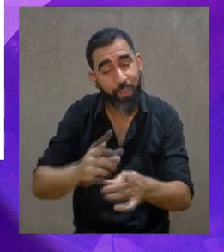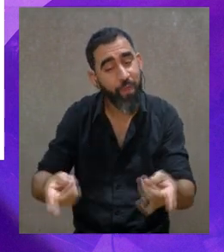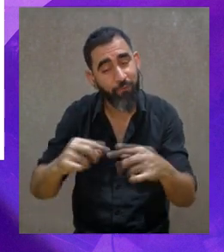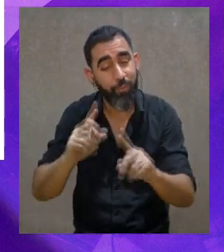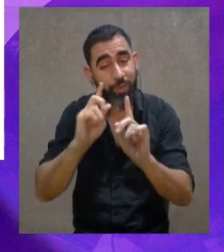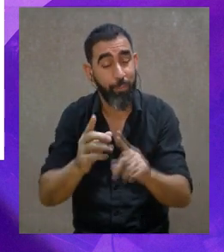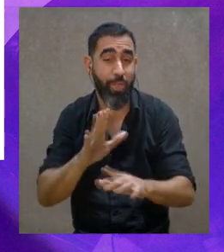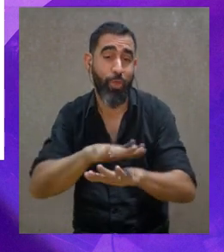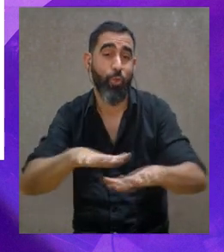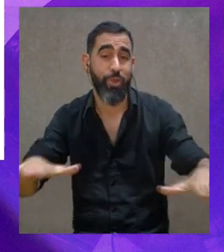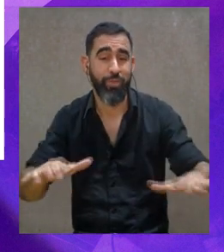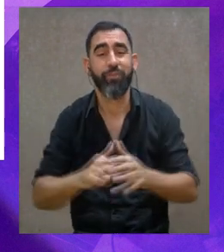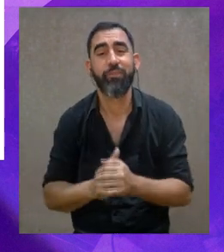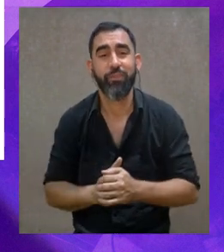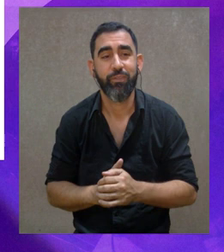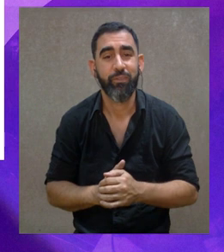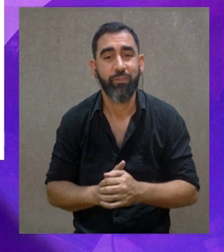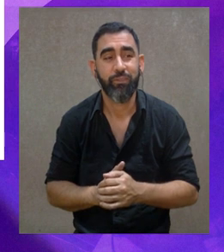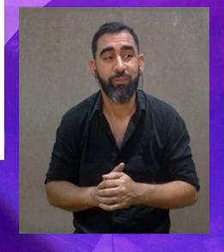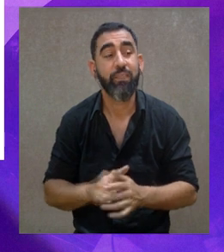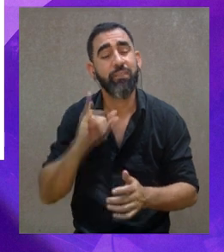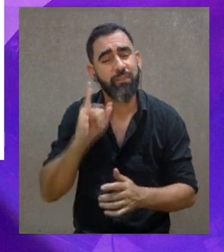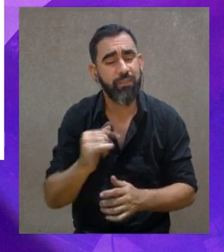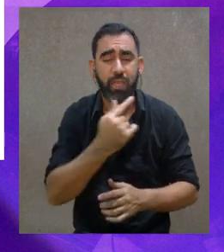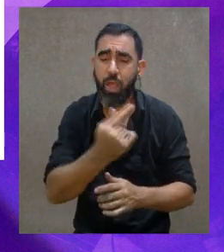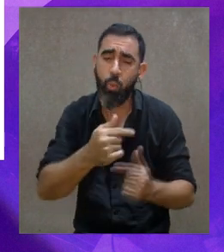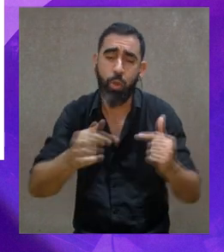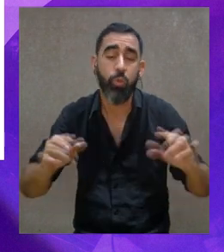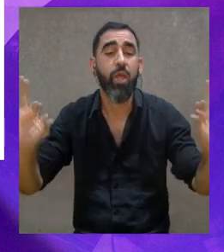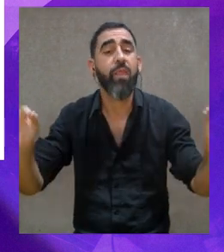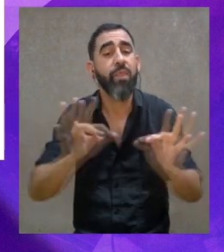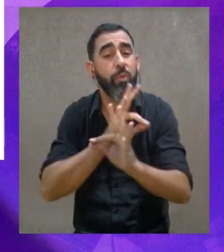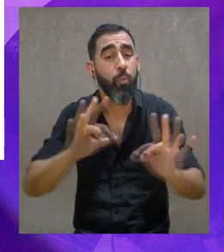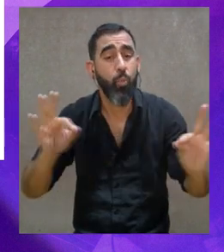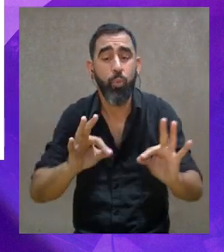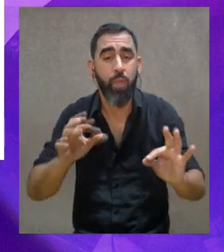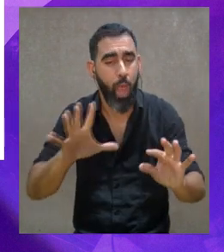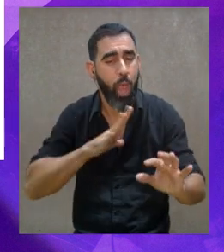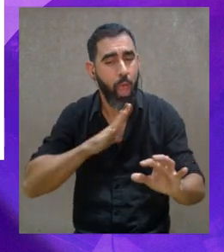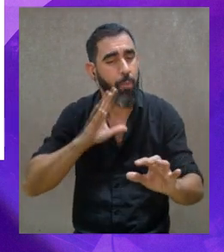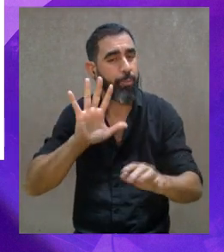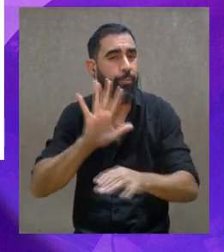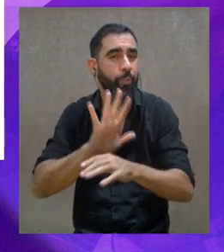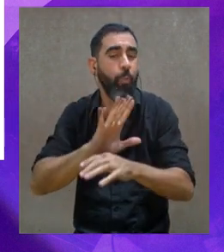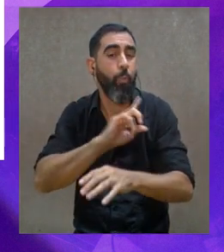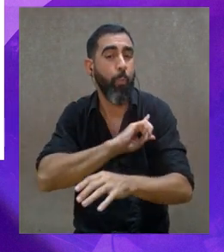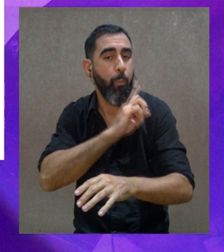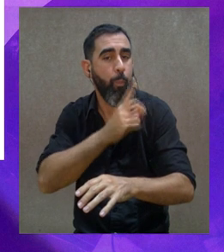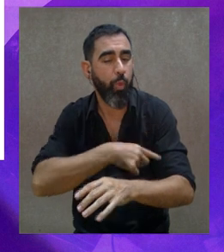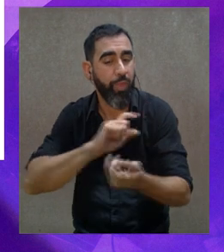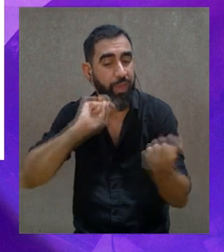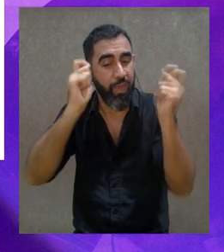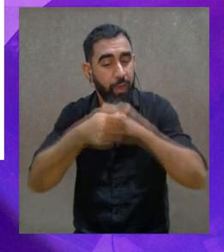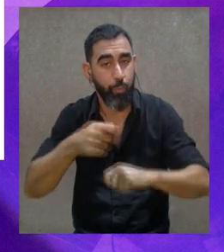¿Cuánto tenemos que aprender y volver a eso también? Bueno, sí, yo creo que cada fenómeno musical tiene un